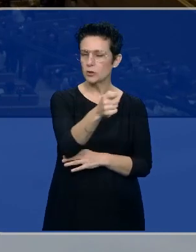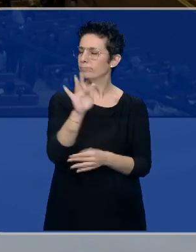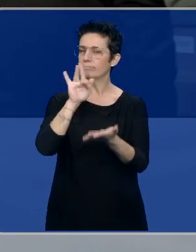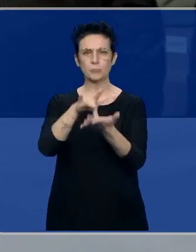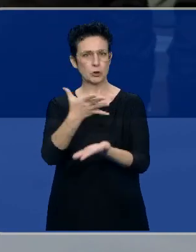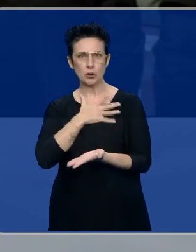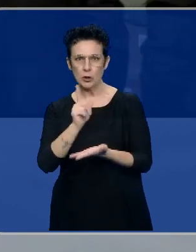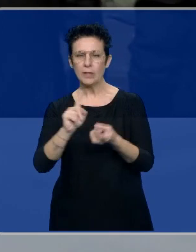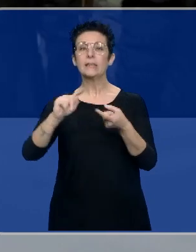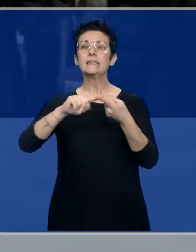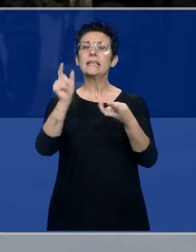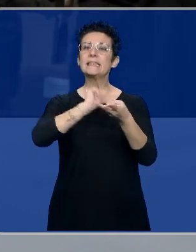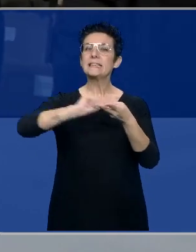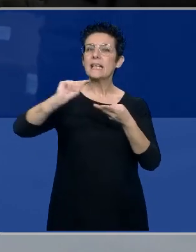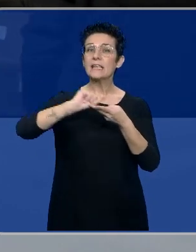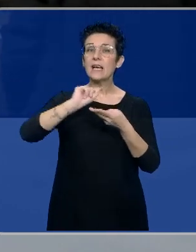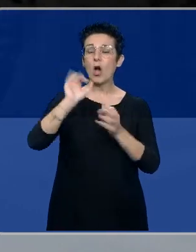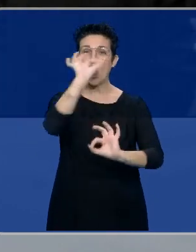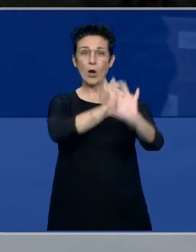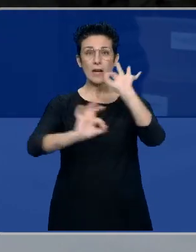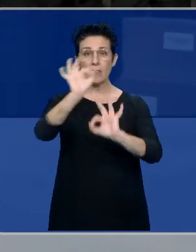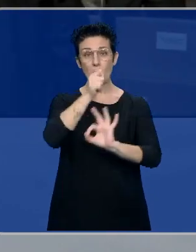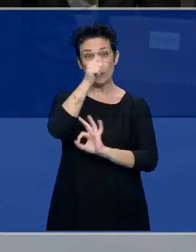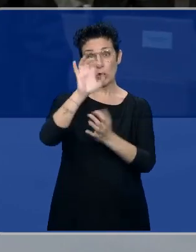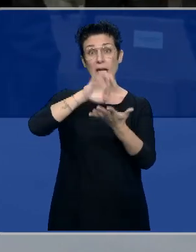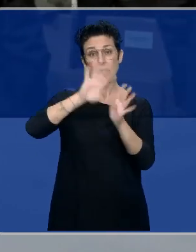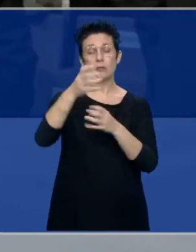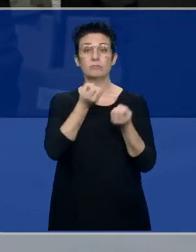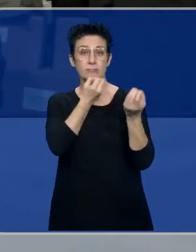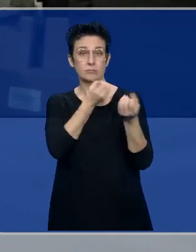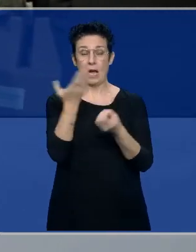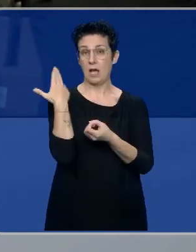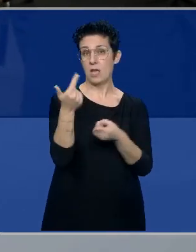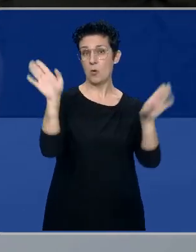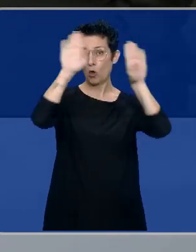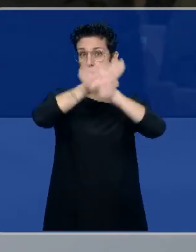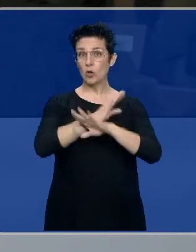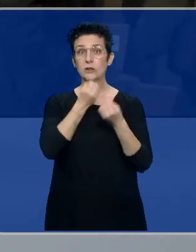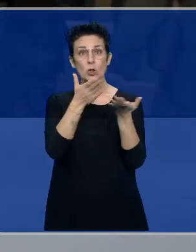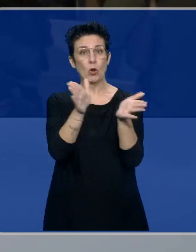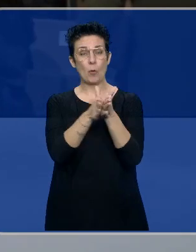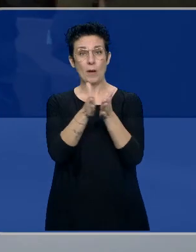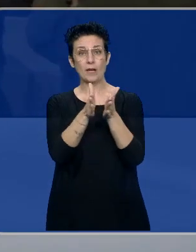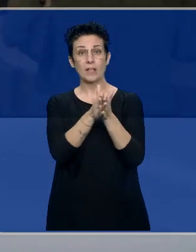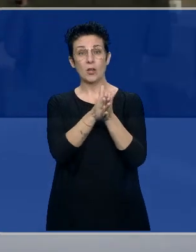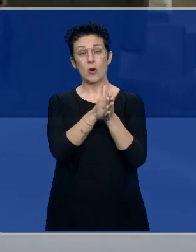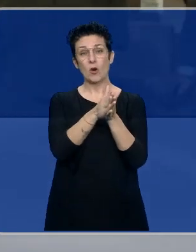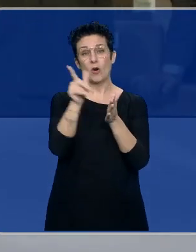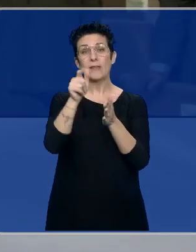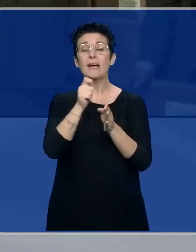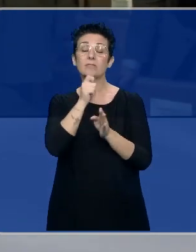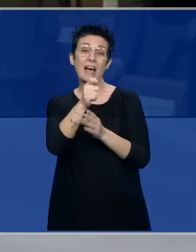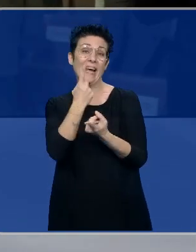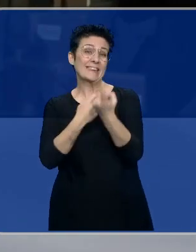secretaria de organización del PSOE de Castilla y León, se lo comentaba anoche a nuestro compañero José Luis en cuestión de